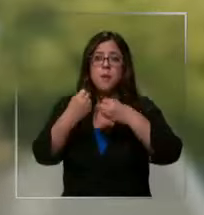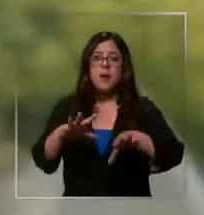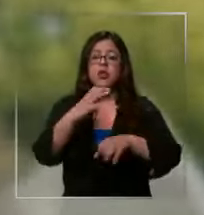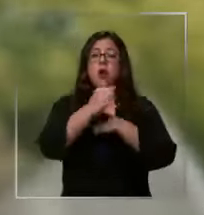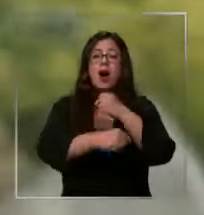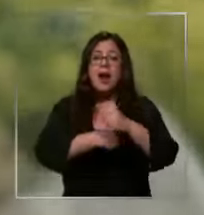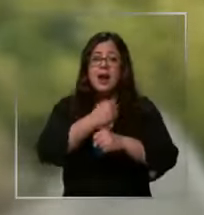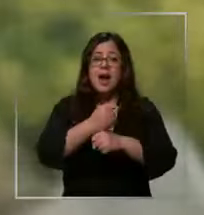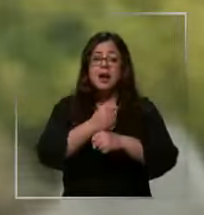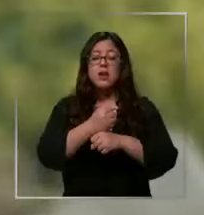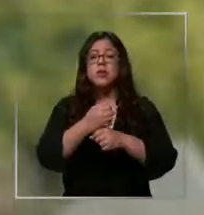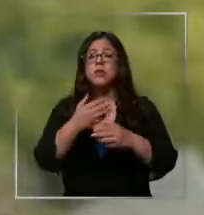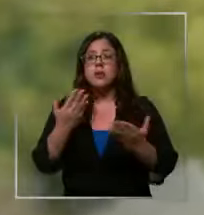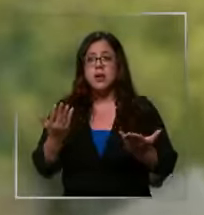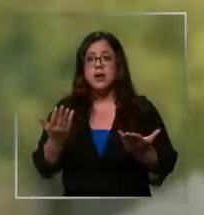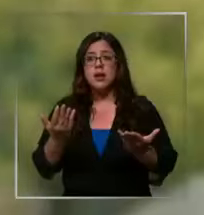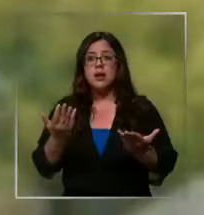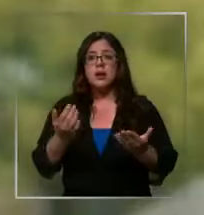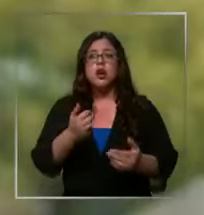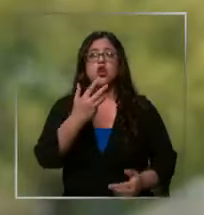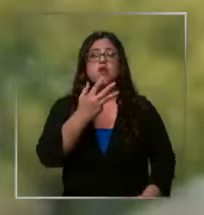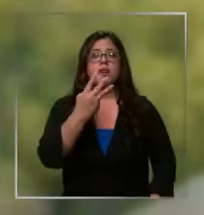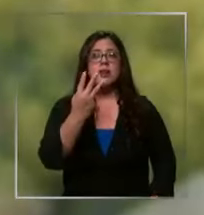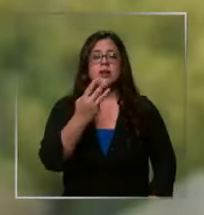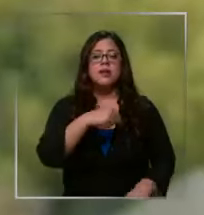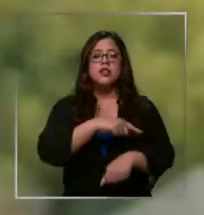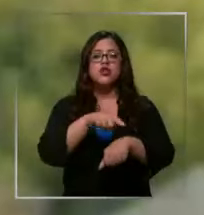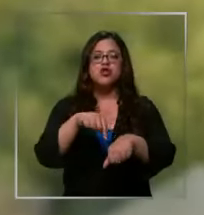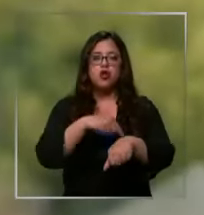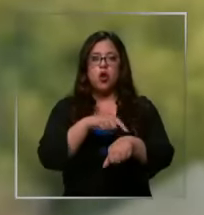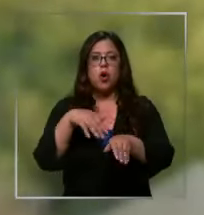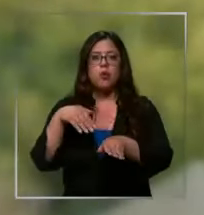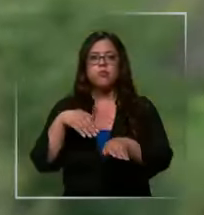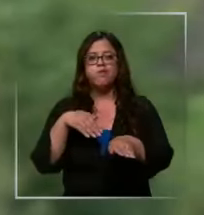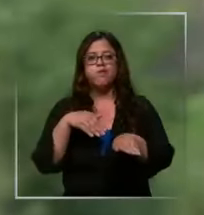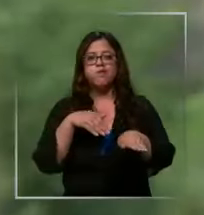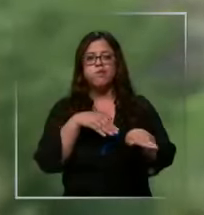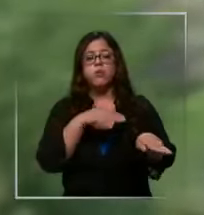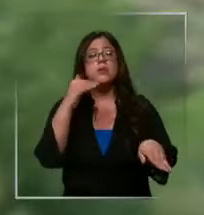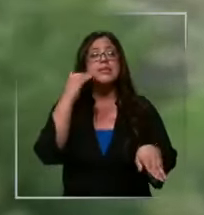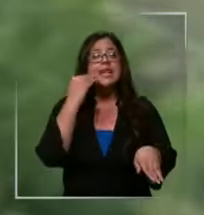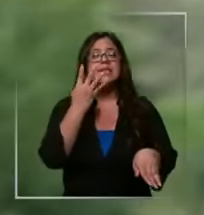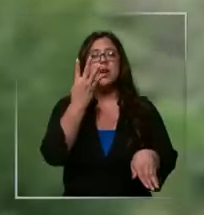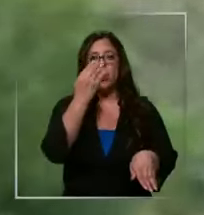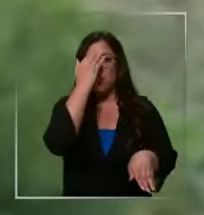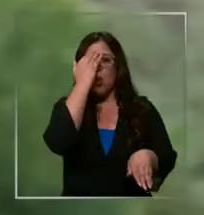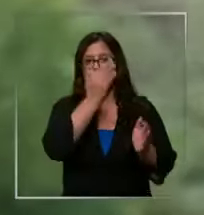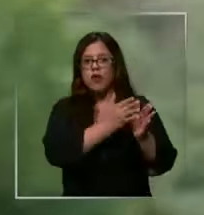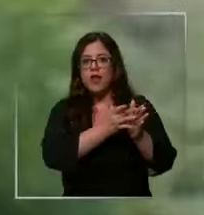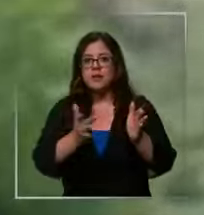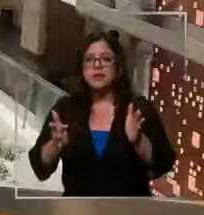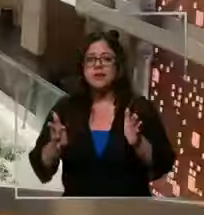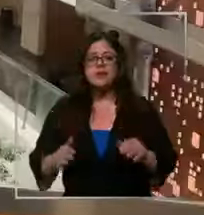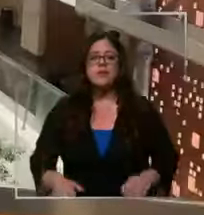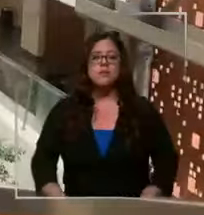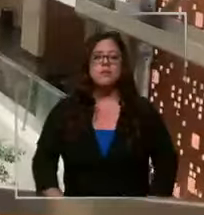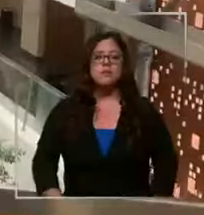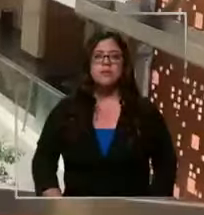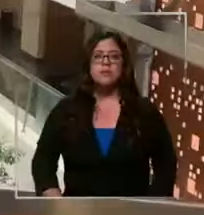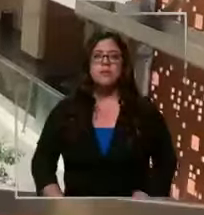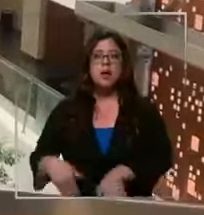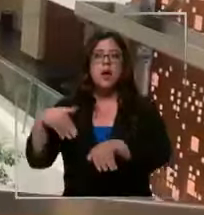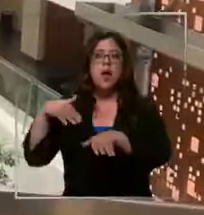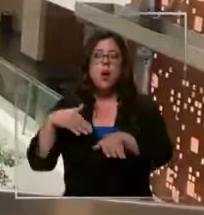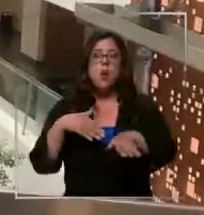año en horas punta equivale a 93 horas, es decir, casi cuatro días. En congestión nuestro